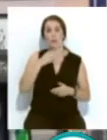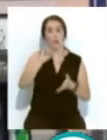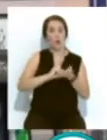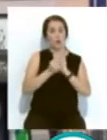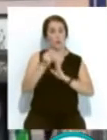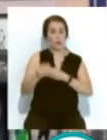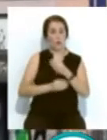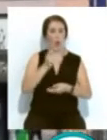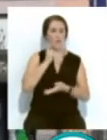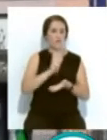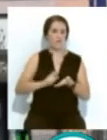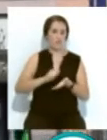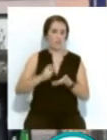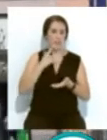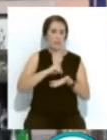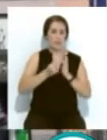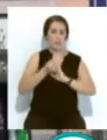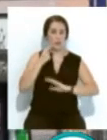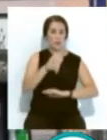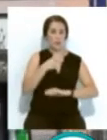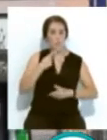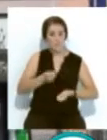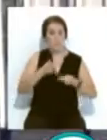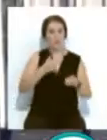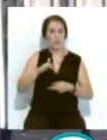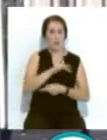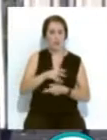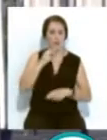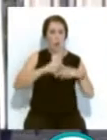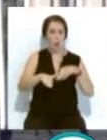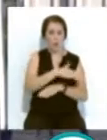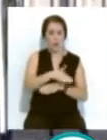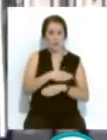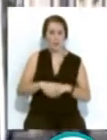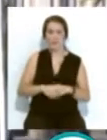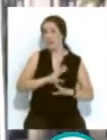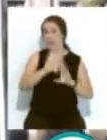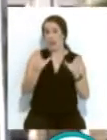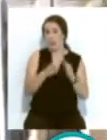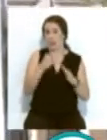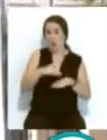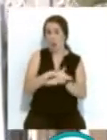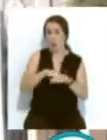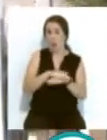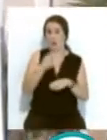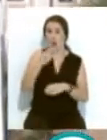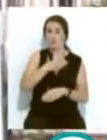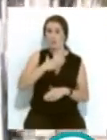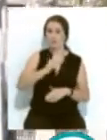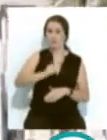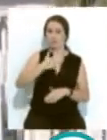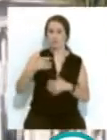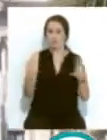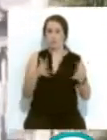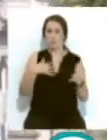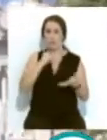elaborado por la Oficina Técnica de Proyectos e Inversiones del Área Municipal de Urbanismo. La Junta de Gobierno local del Ayuntamiento aprobaba en